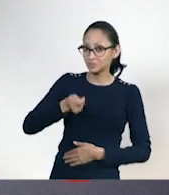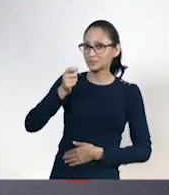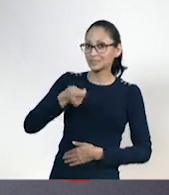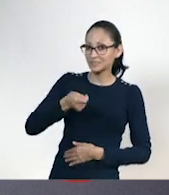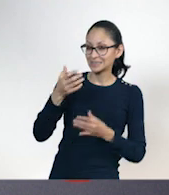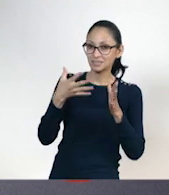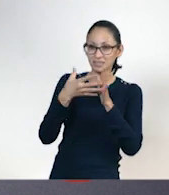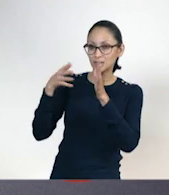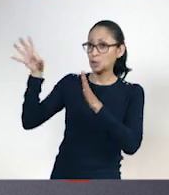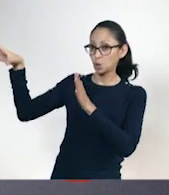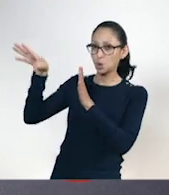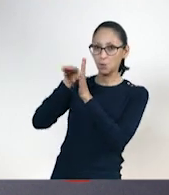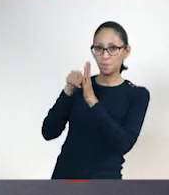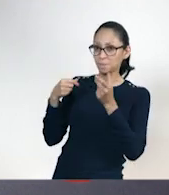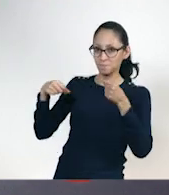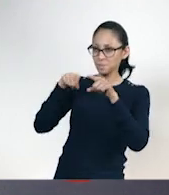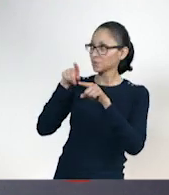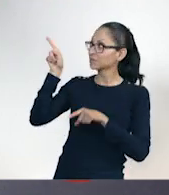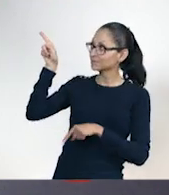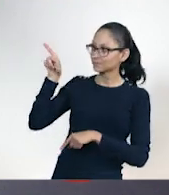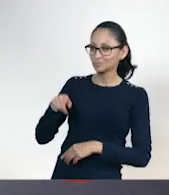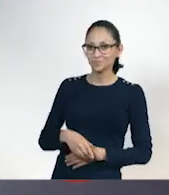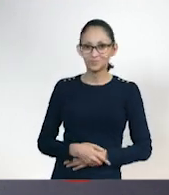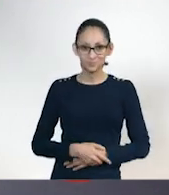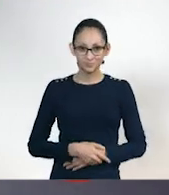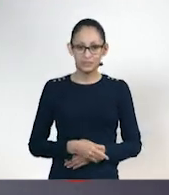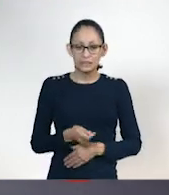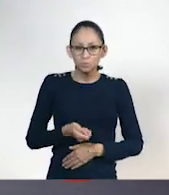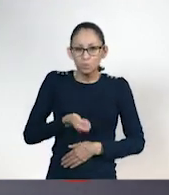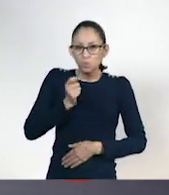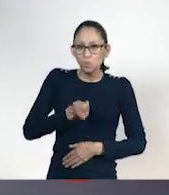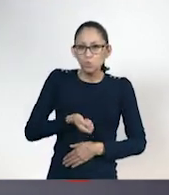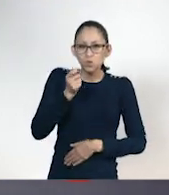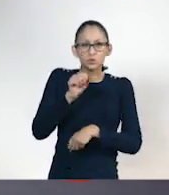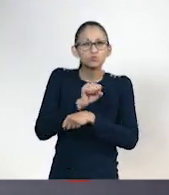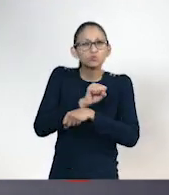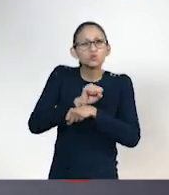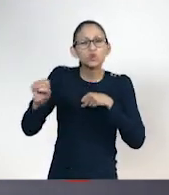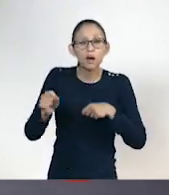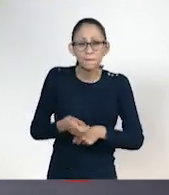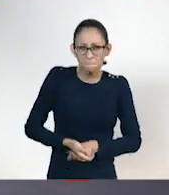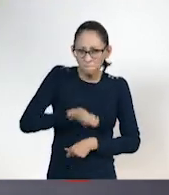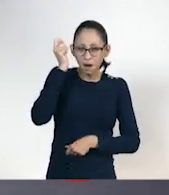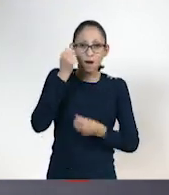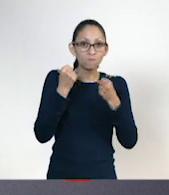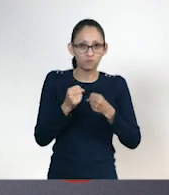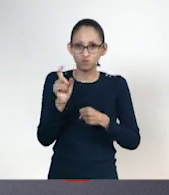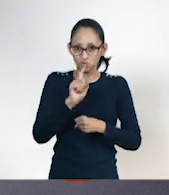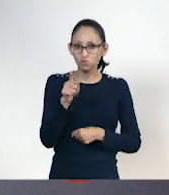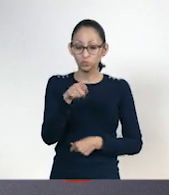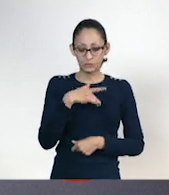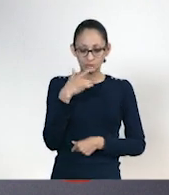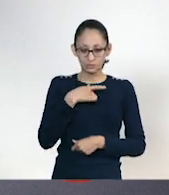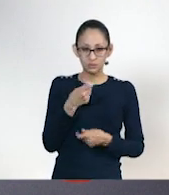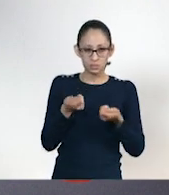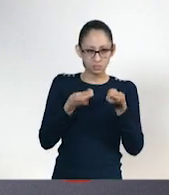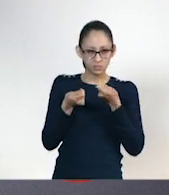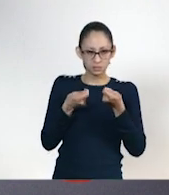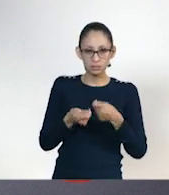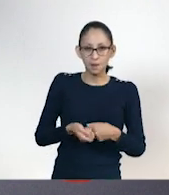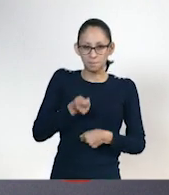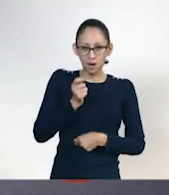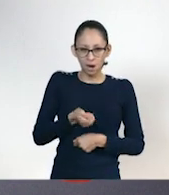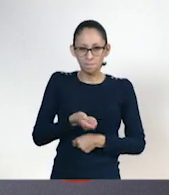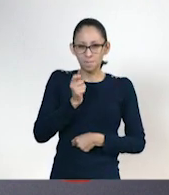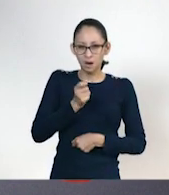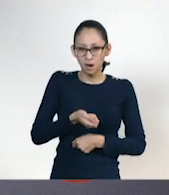Recuerda mantener golpes suavecitos para controlar la pelota. Tú tienes que dominar la pelota. Ok, maestro. ¿Cómo